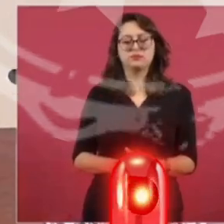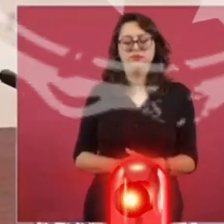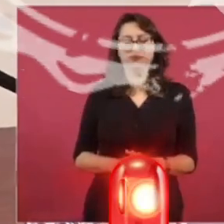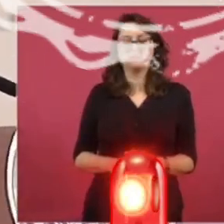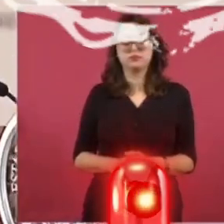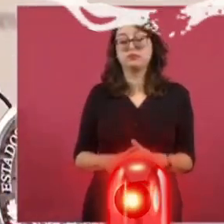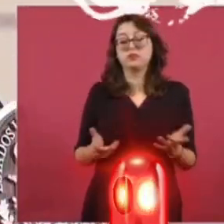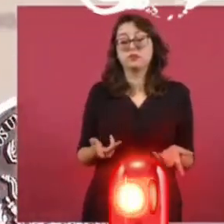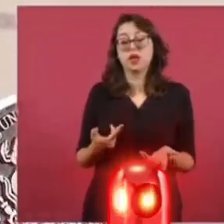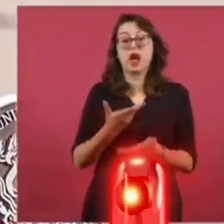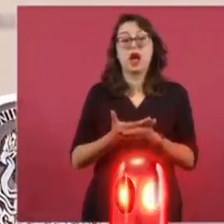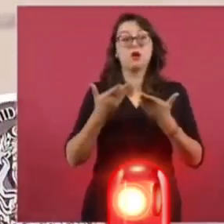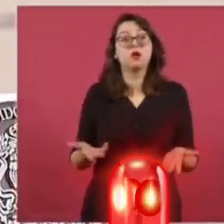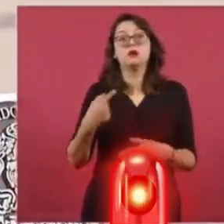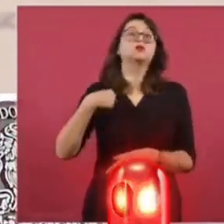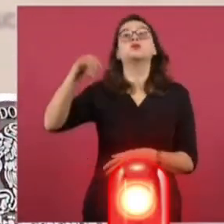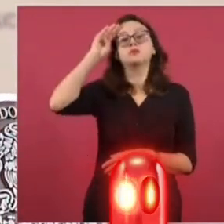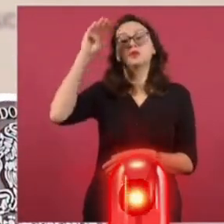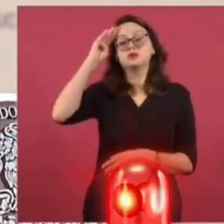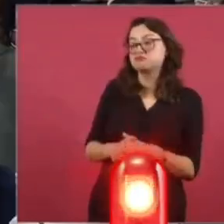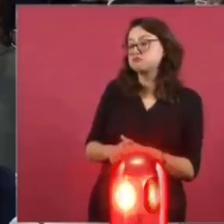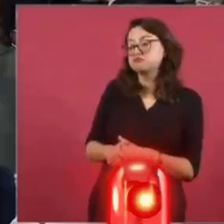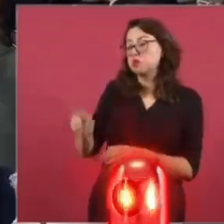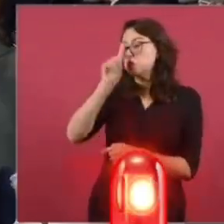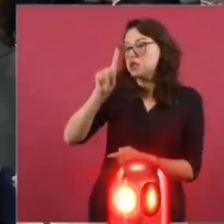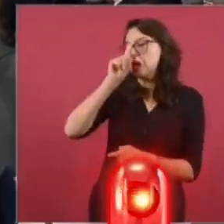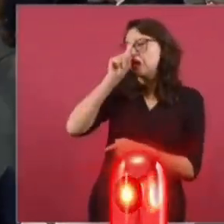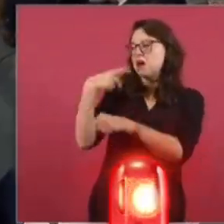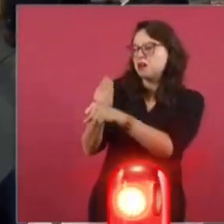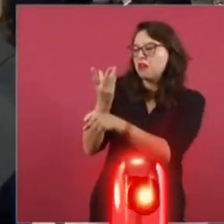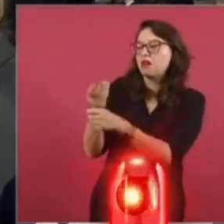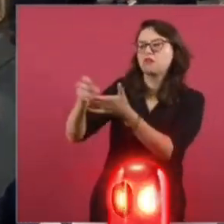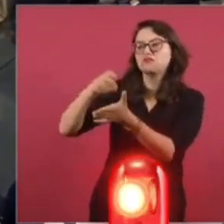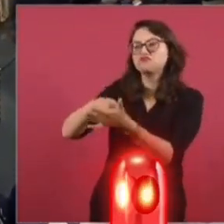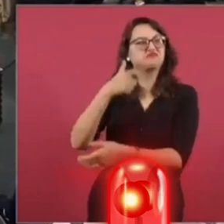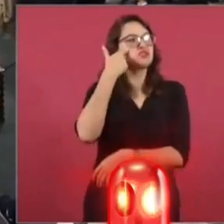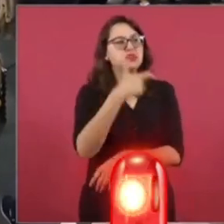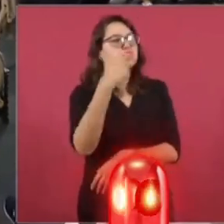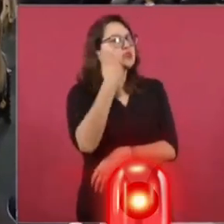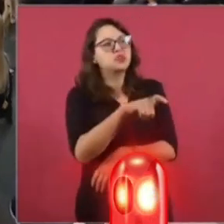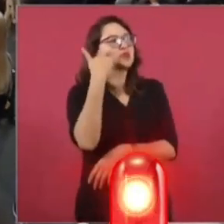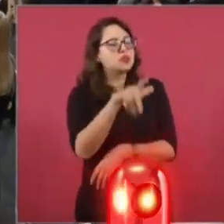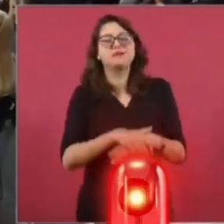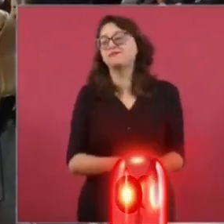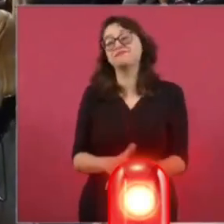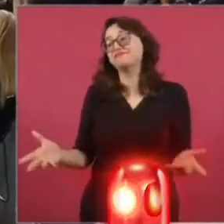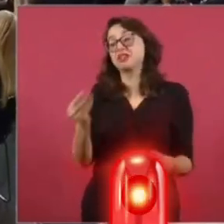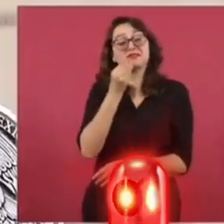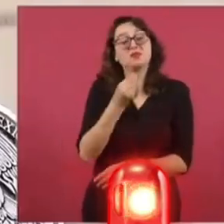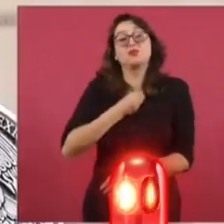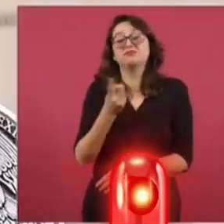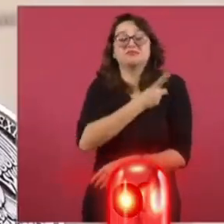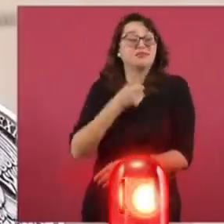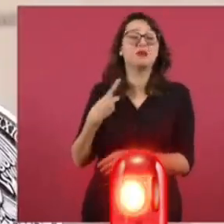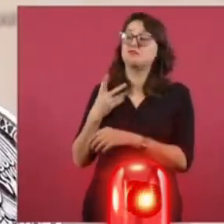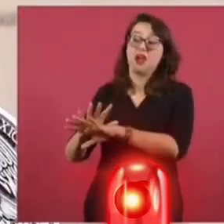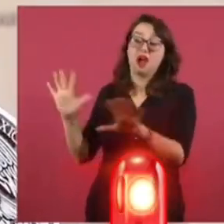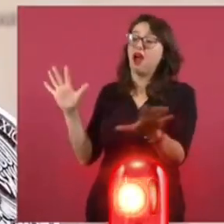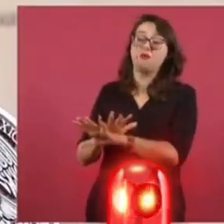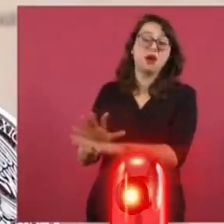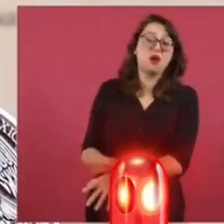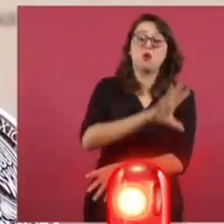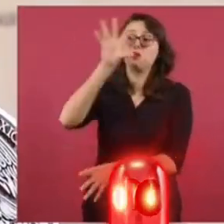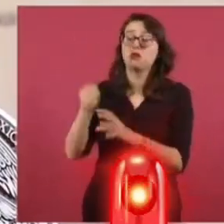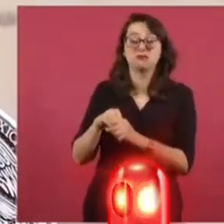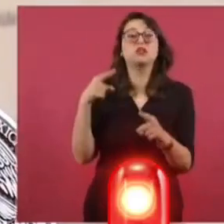Yo no veo más que una renovación tajante que se lleve a cabo de manera democrática. Que sea el pueblo de México el que